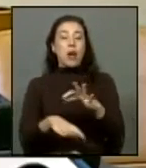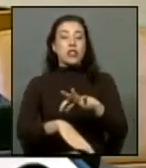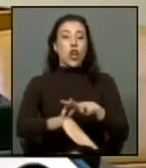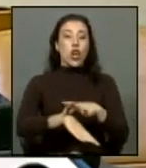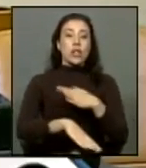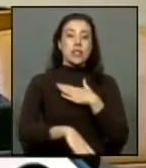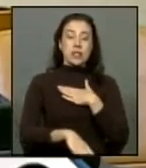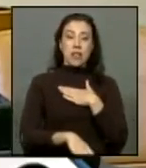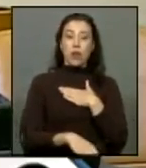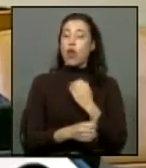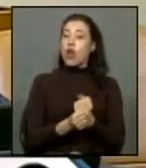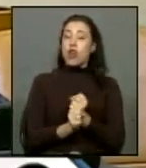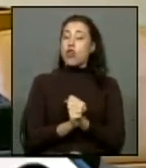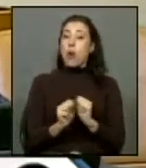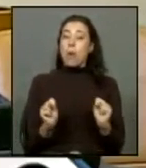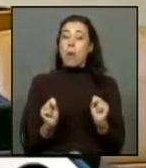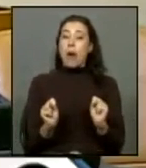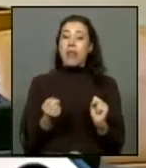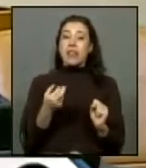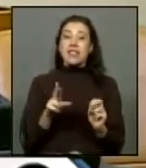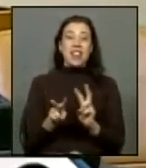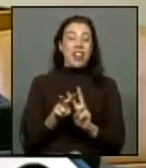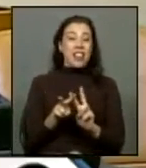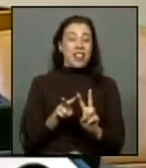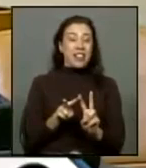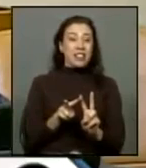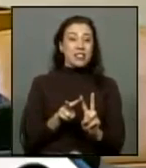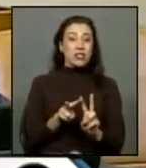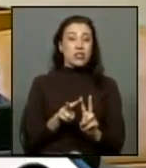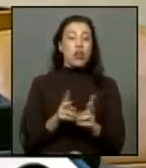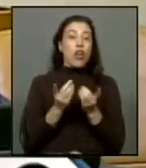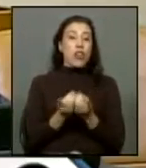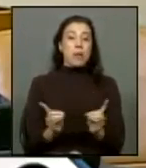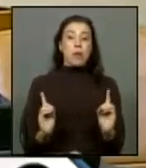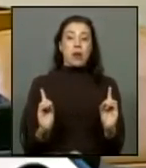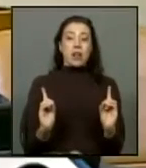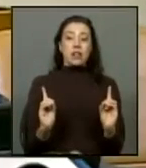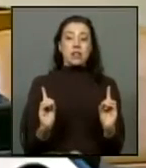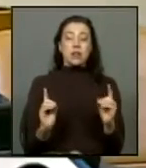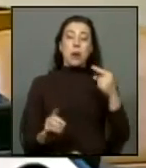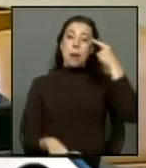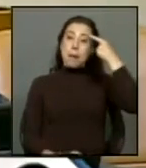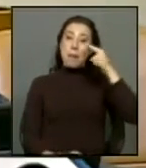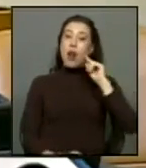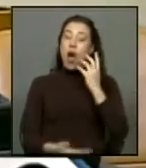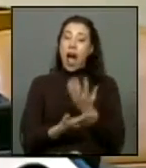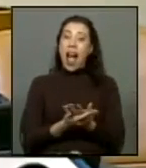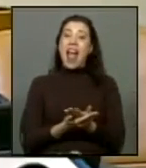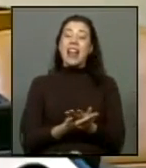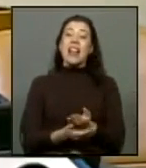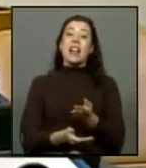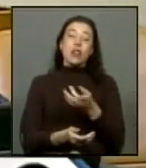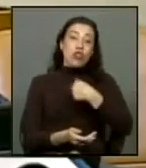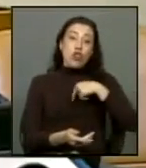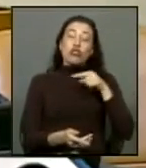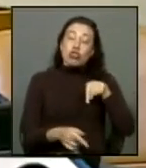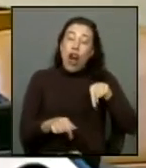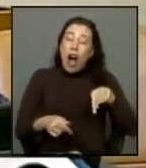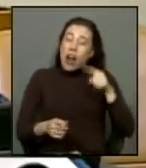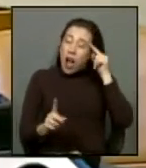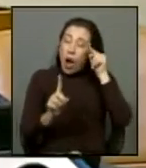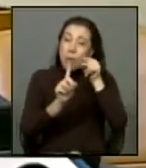no podrían haber sido hechos en democracia y sin embargo tenemos la tarea de revertirlos la tarea